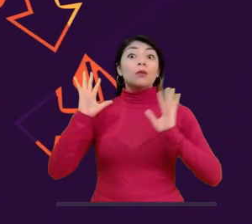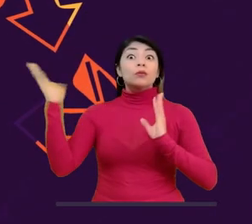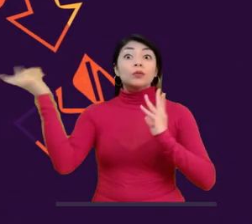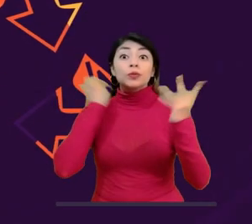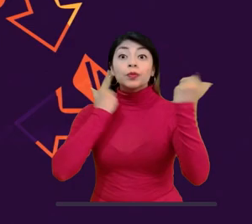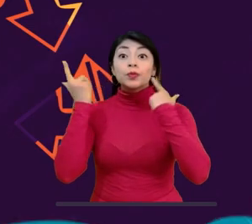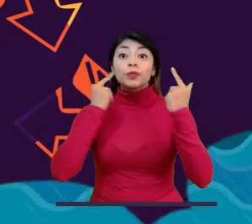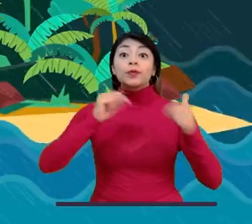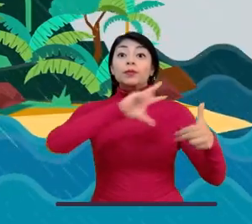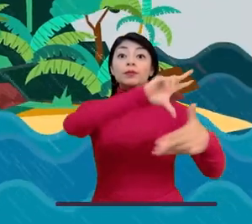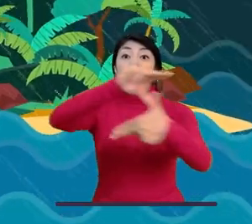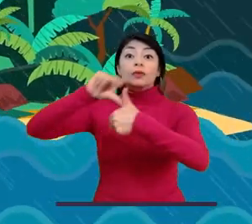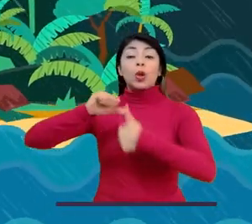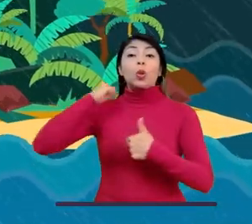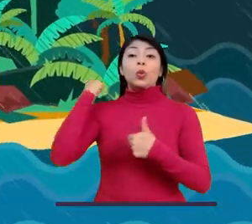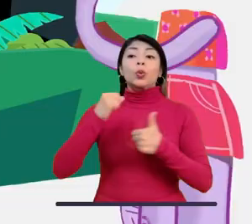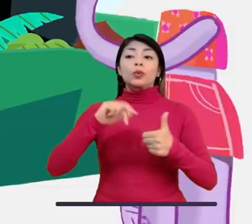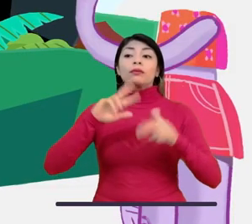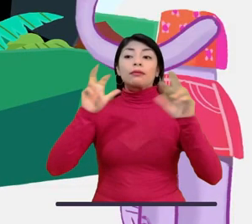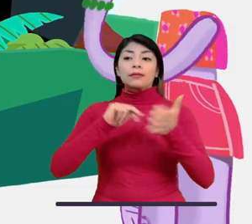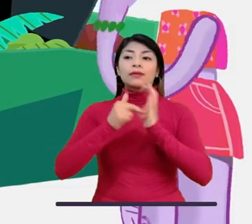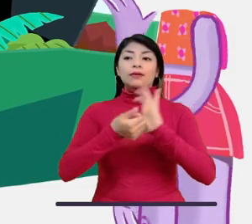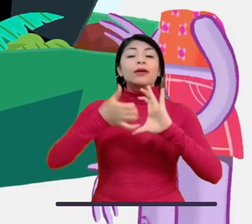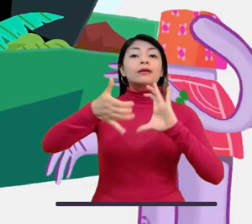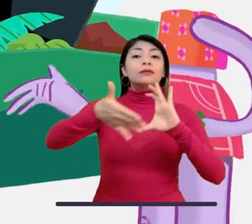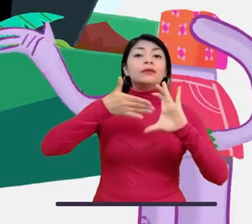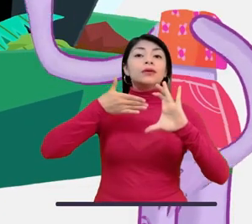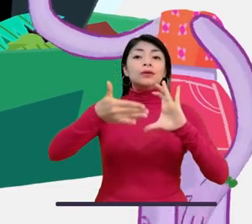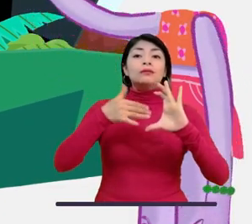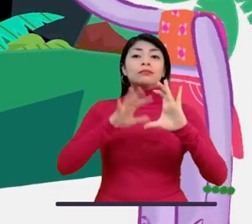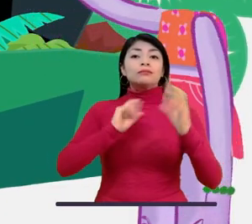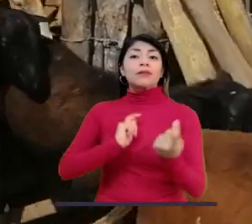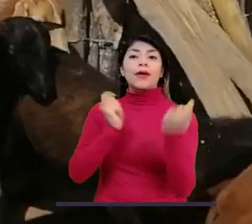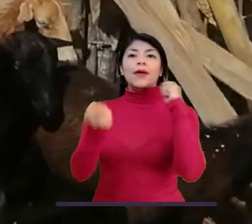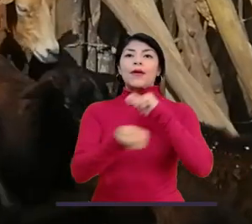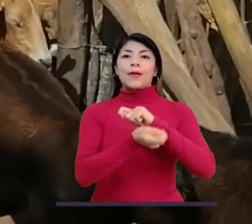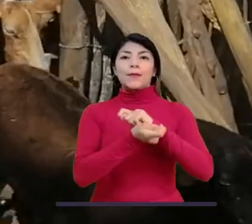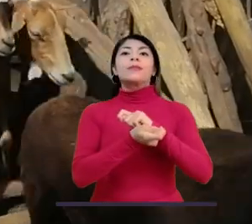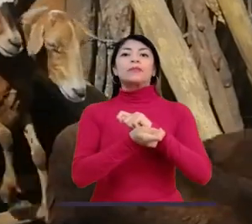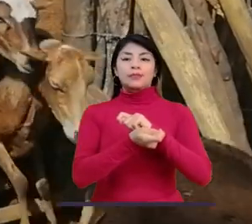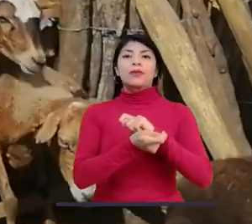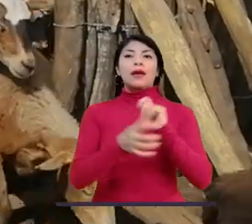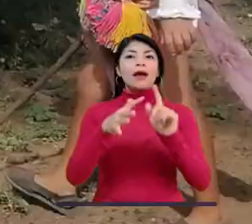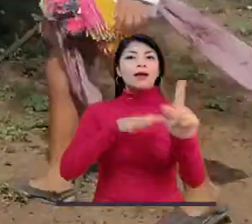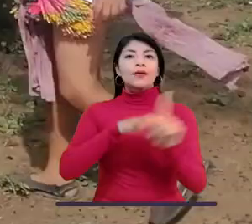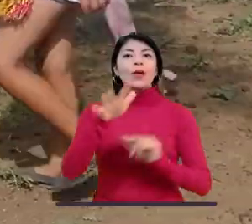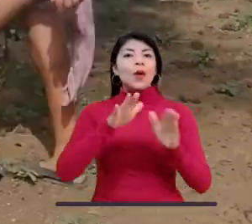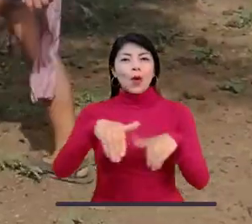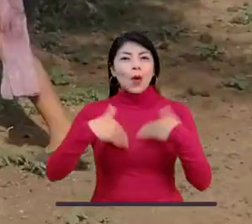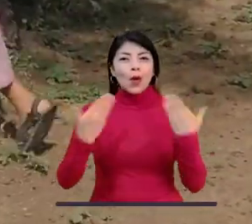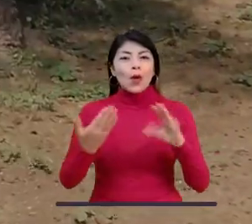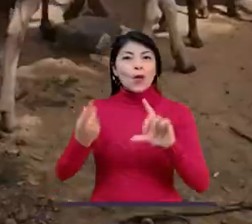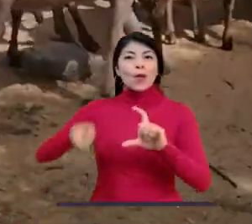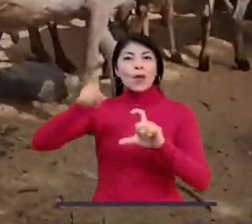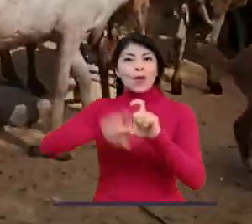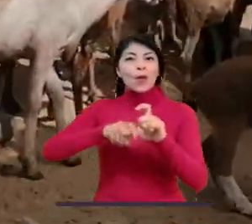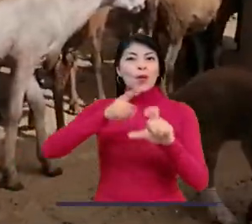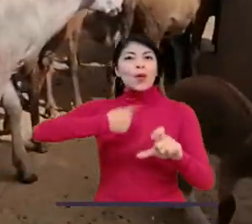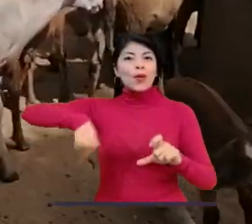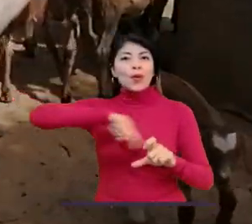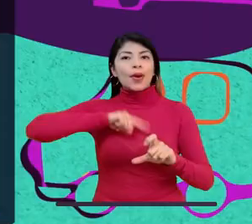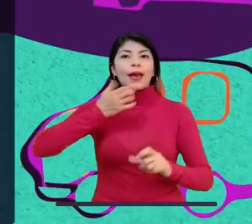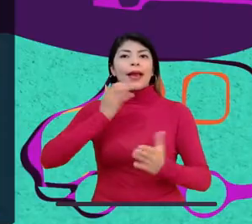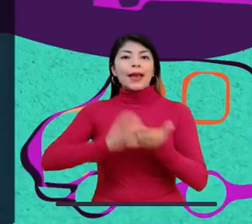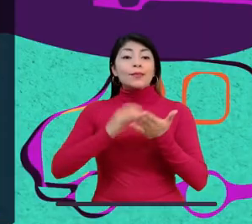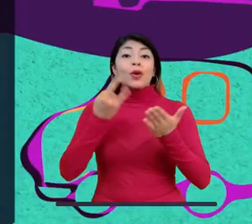Dicen que estos huracanes tan fuertes son causados por el cambio climático. El cambio climático afecta a la Guajira de diferentes